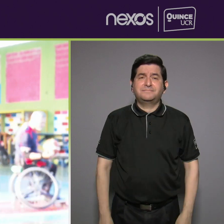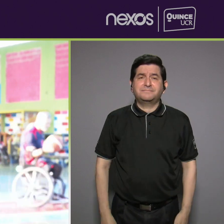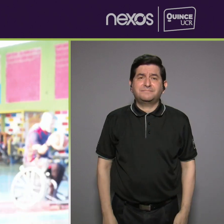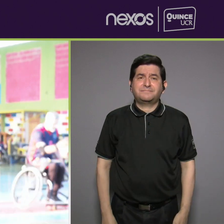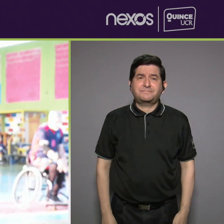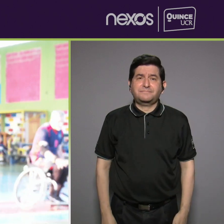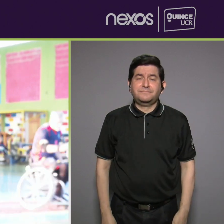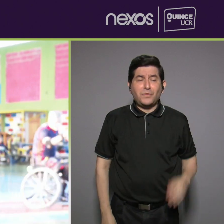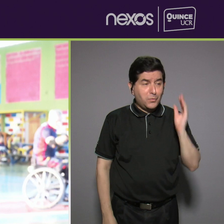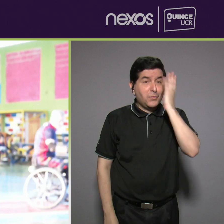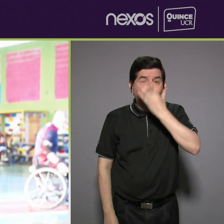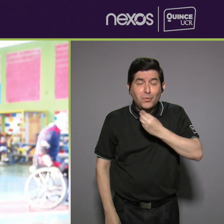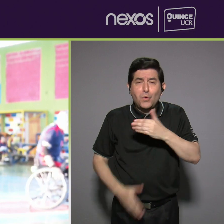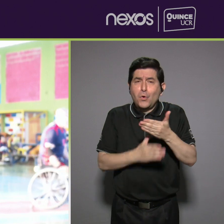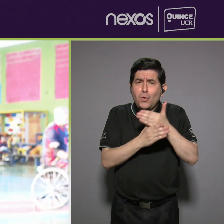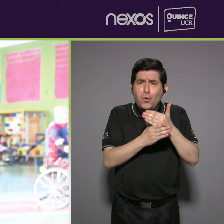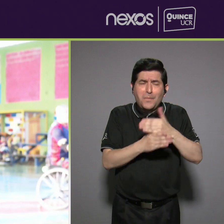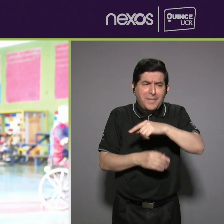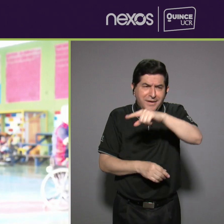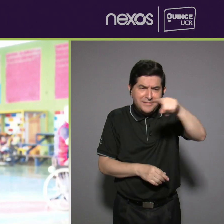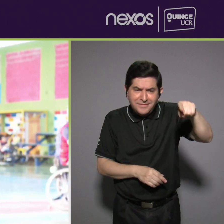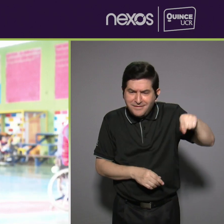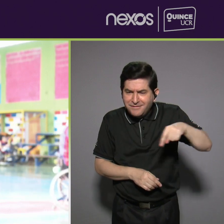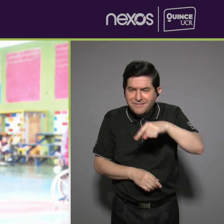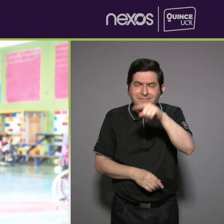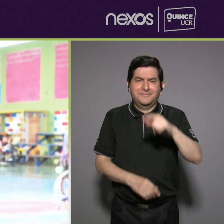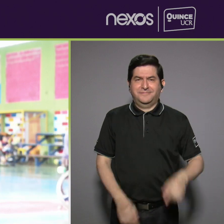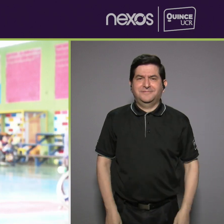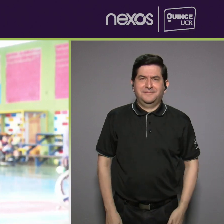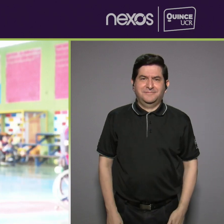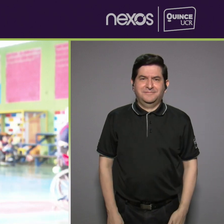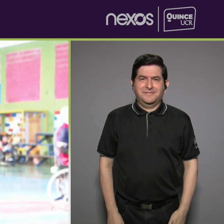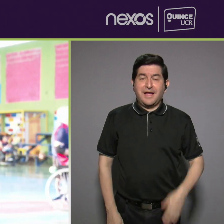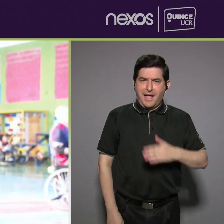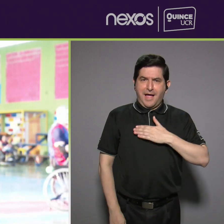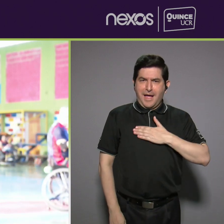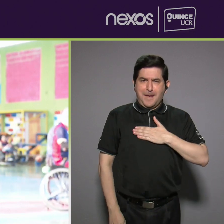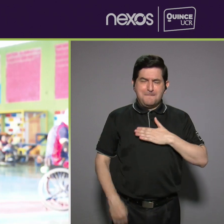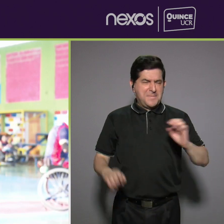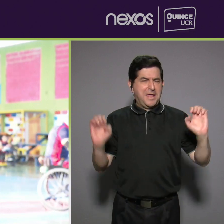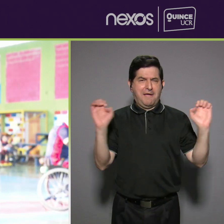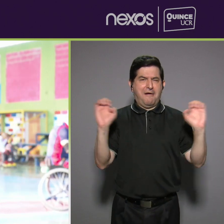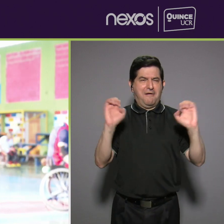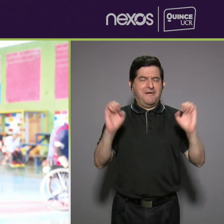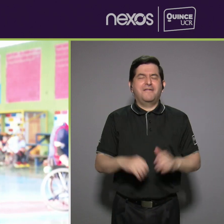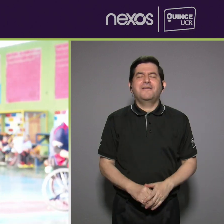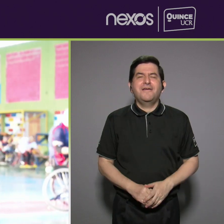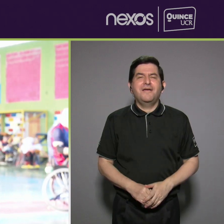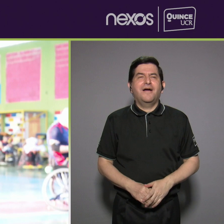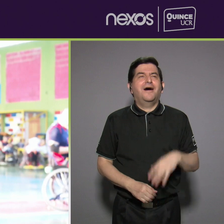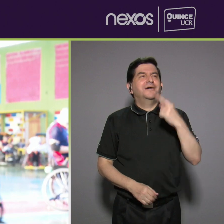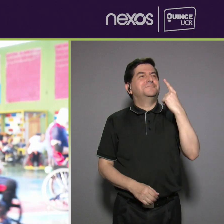muy bonito compartir con ellos, porque esto me llena de energía, de ilusión.